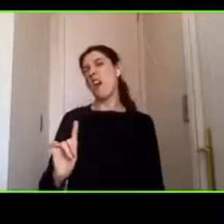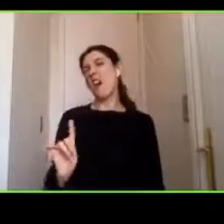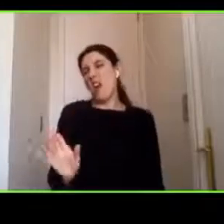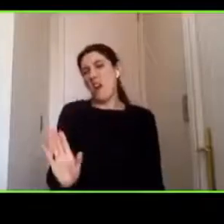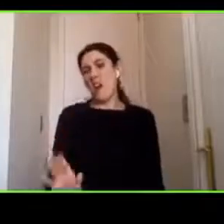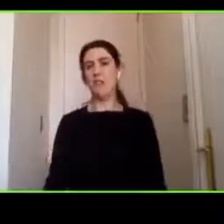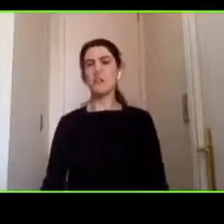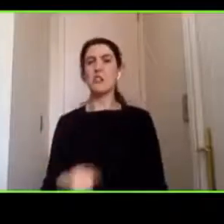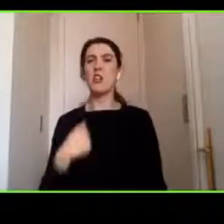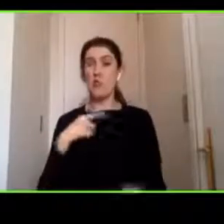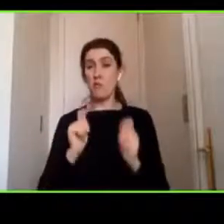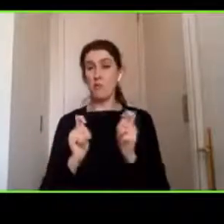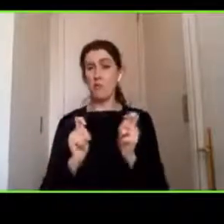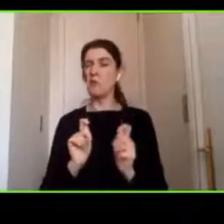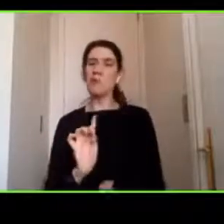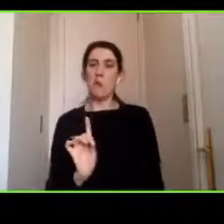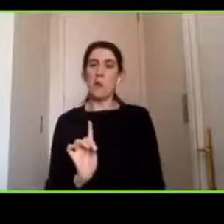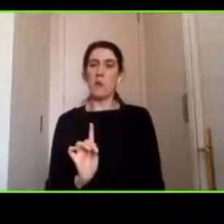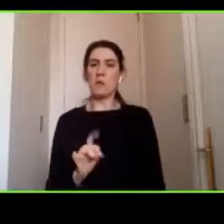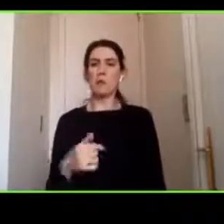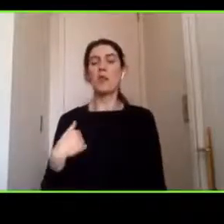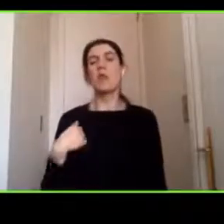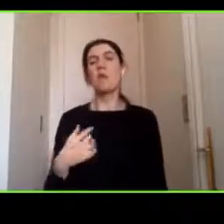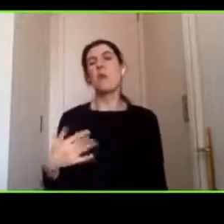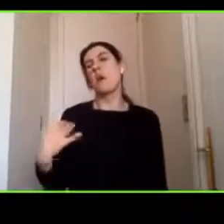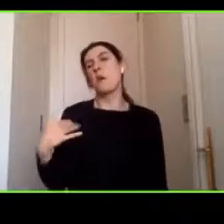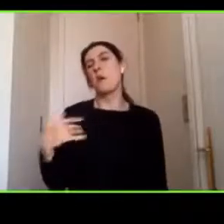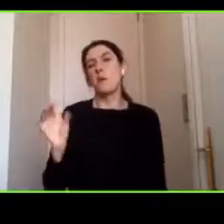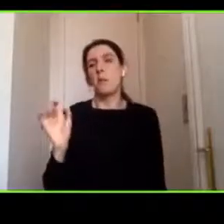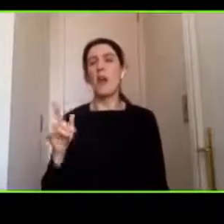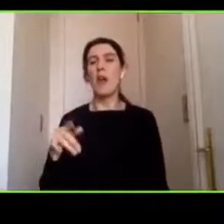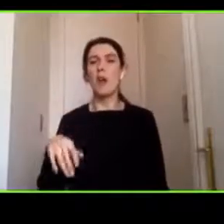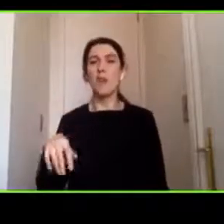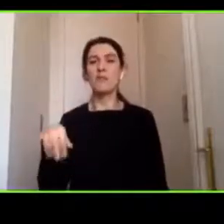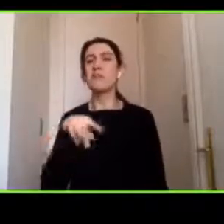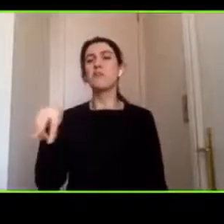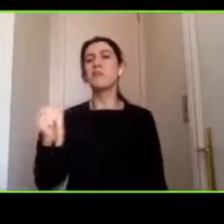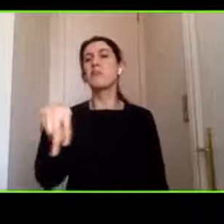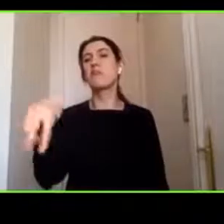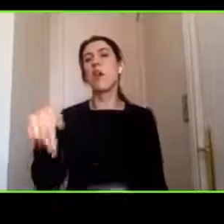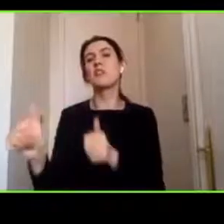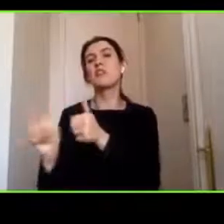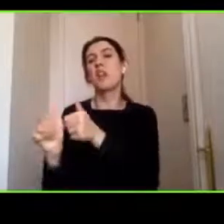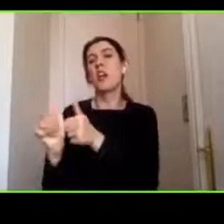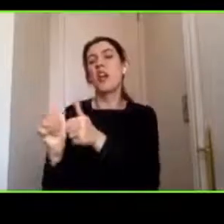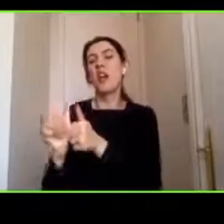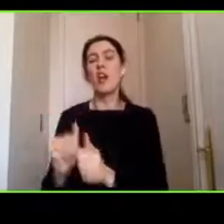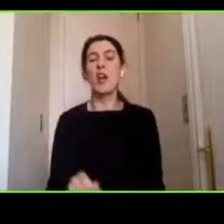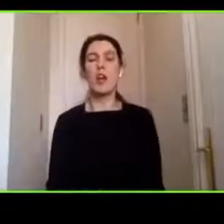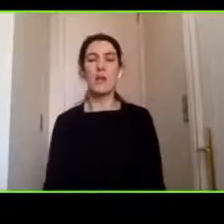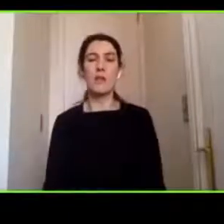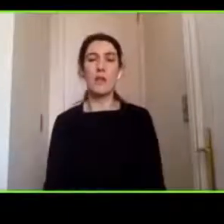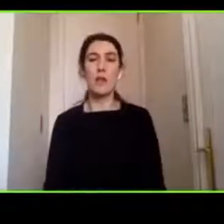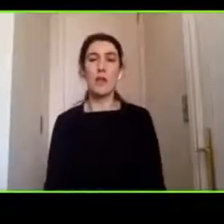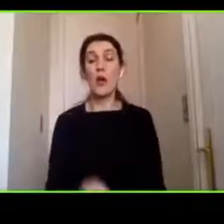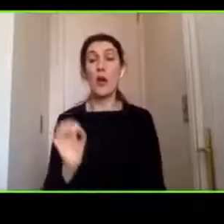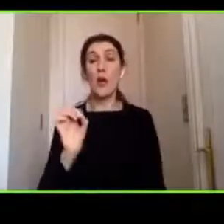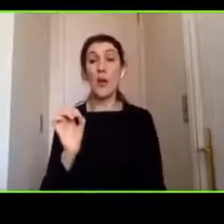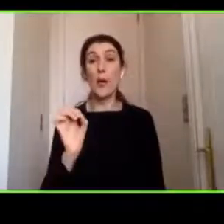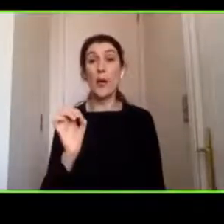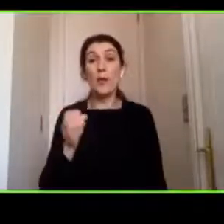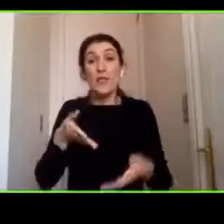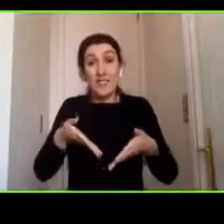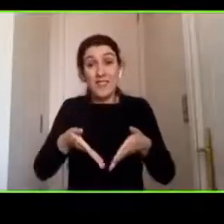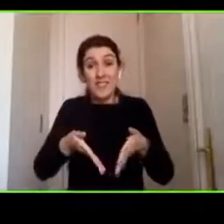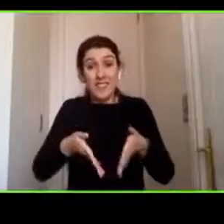pasar o es ahí no más si fue una vuelta y o lo que nos pasa con los recién nacidos